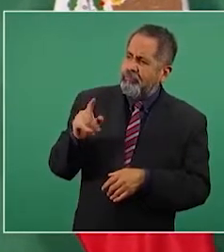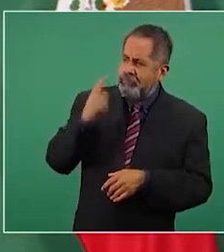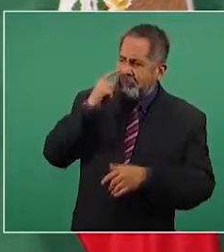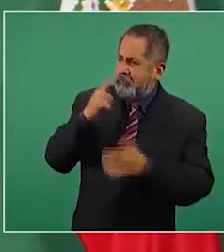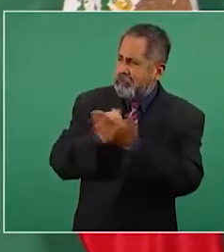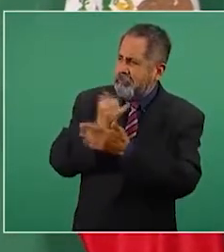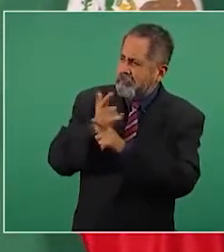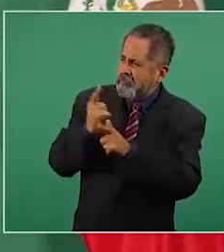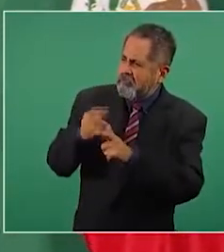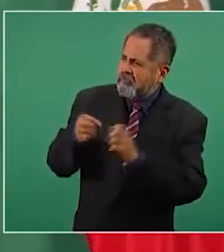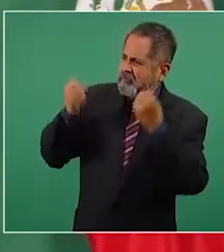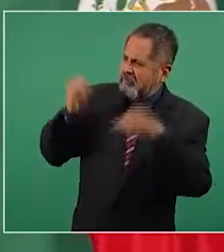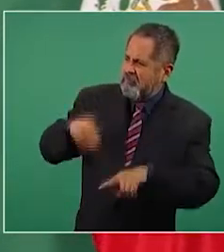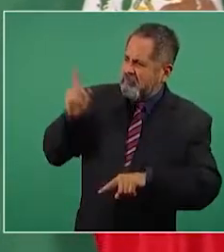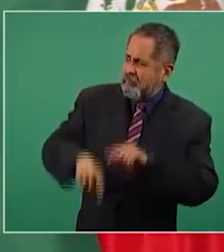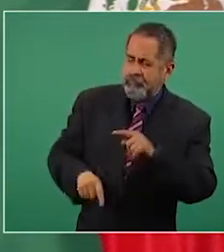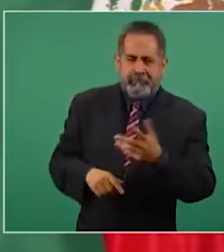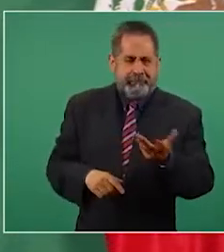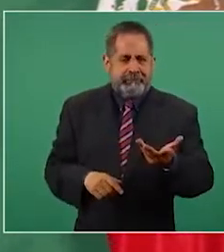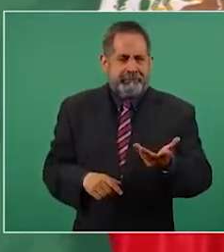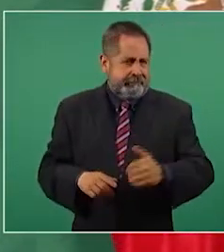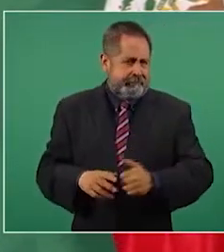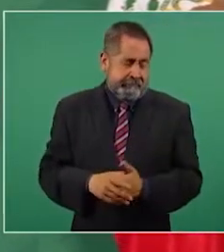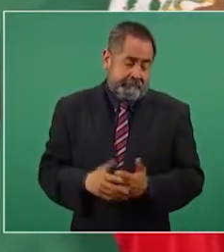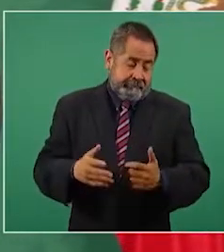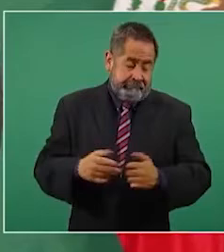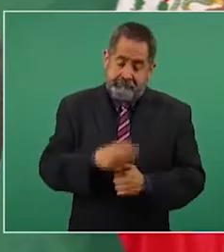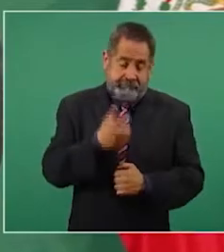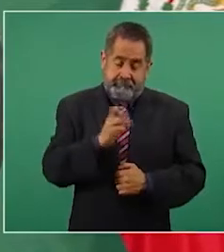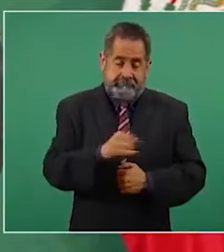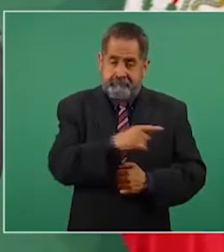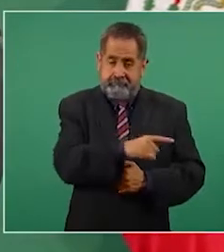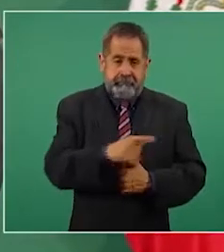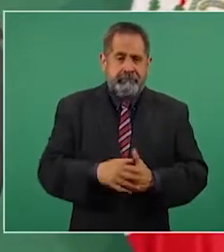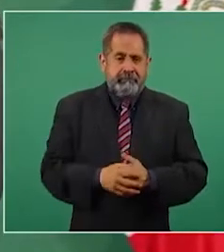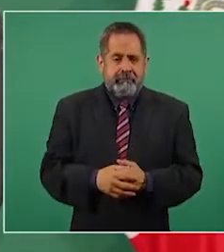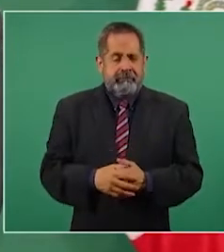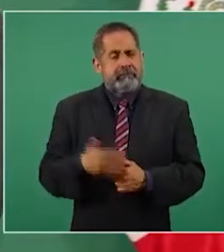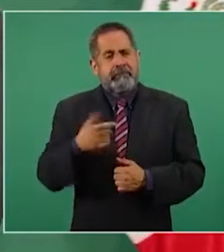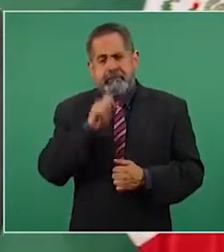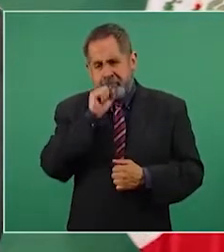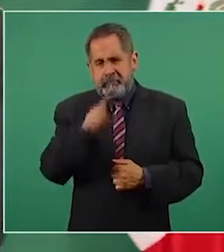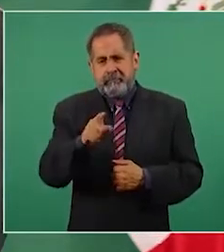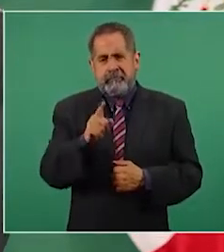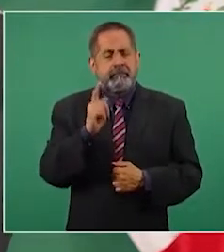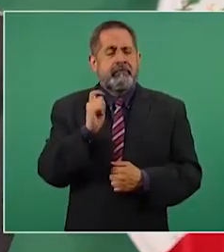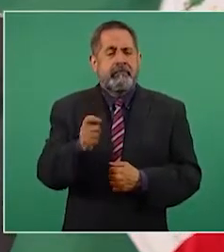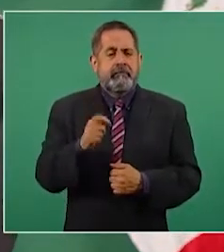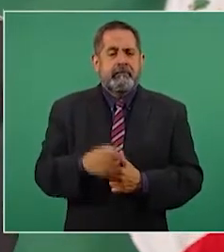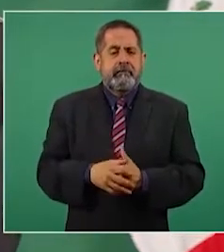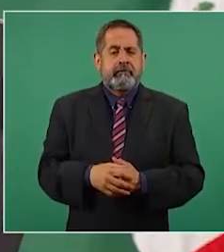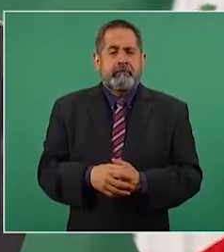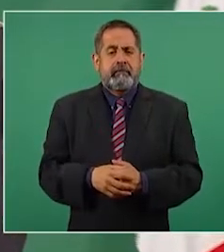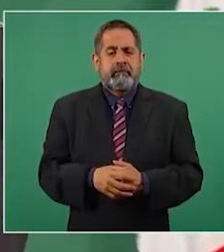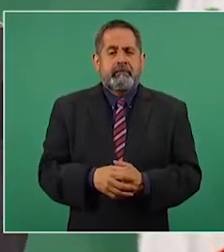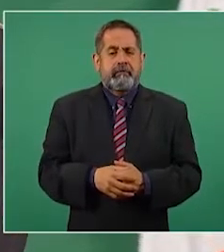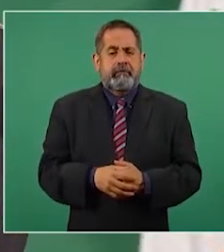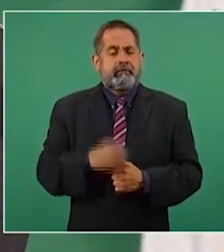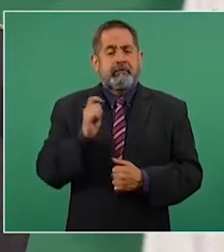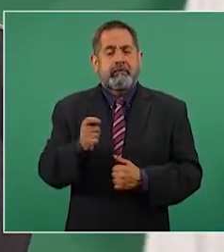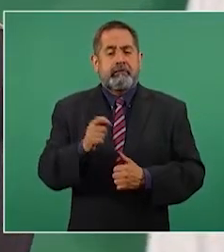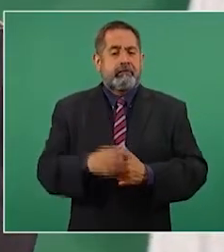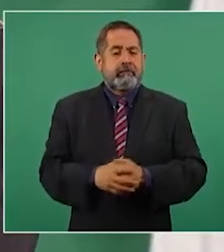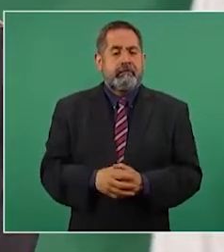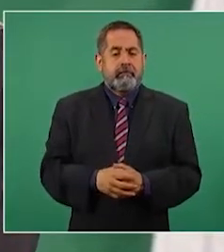Pero es también el momento de